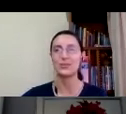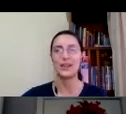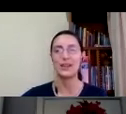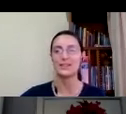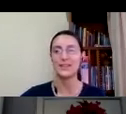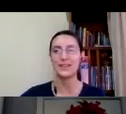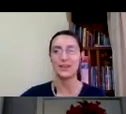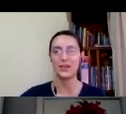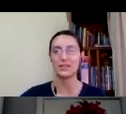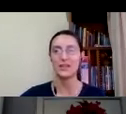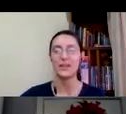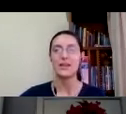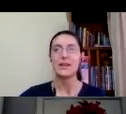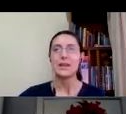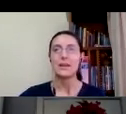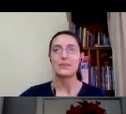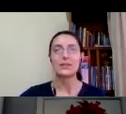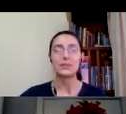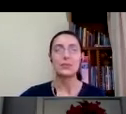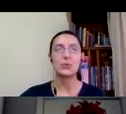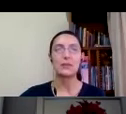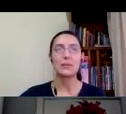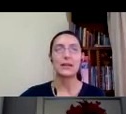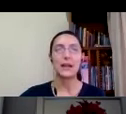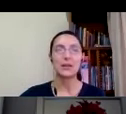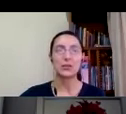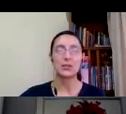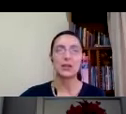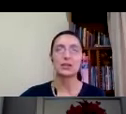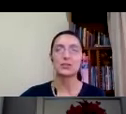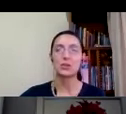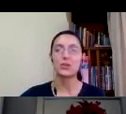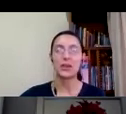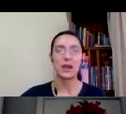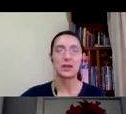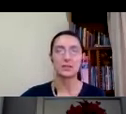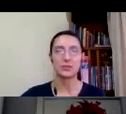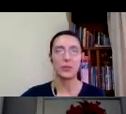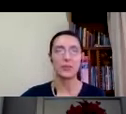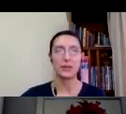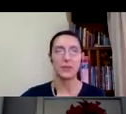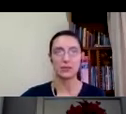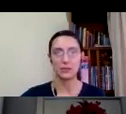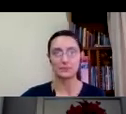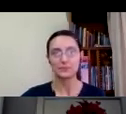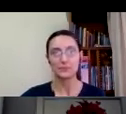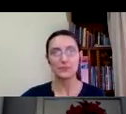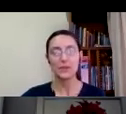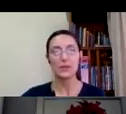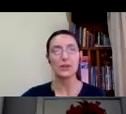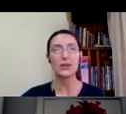el sur el este y el oeste esta brújula va a marcar y acondicionar todo lo que hagas en tu emprendimiento